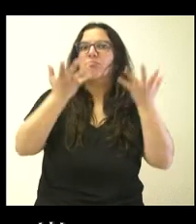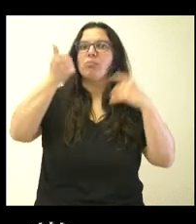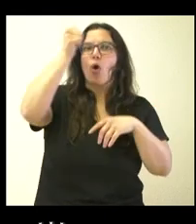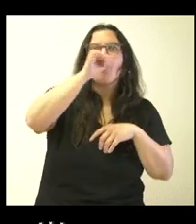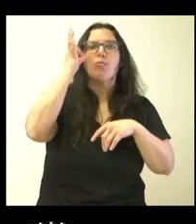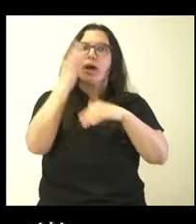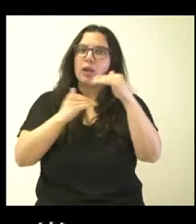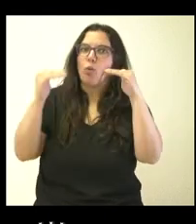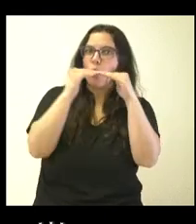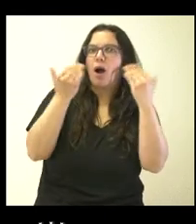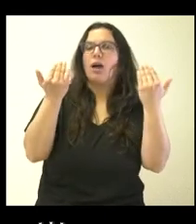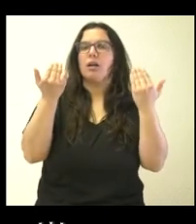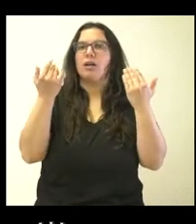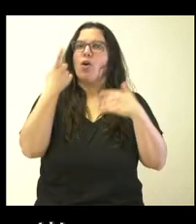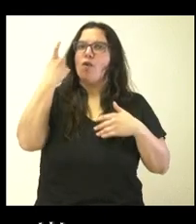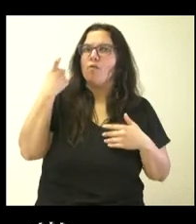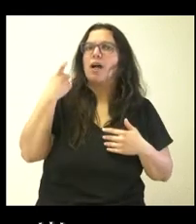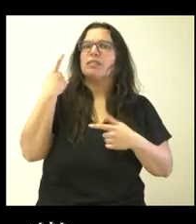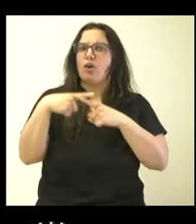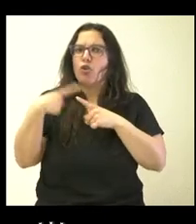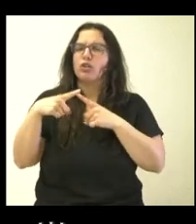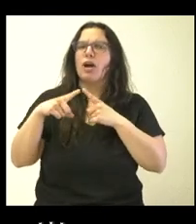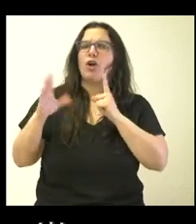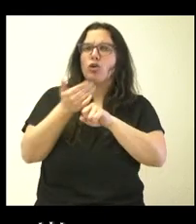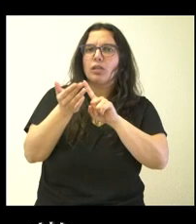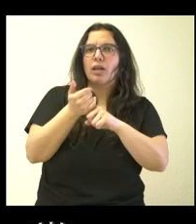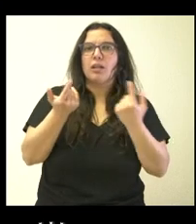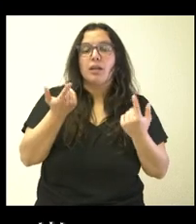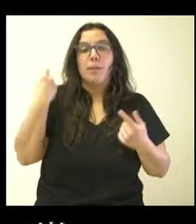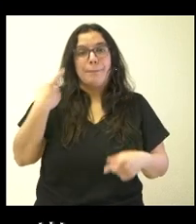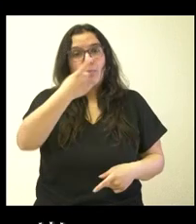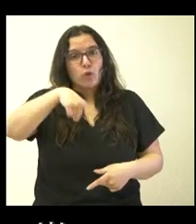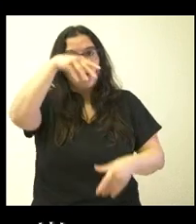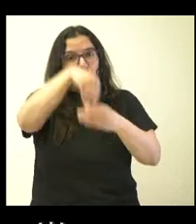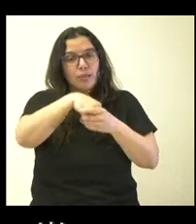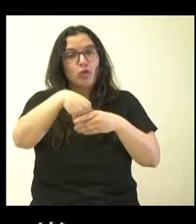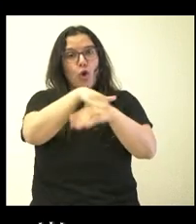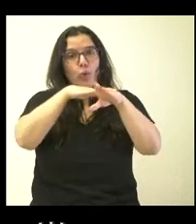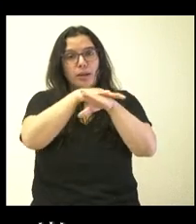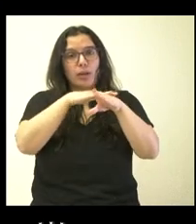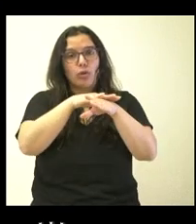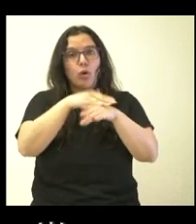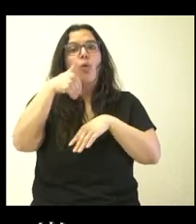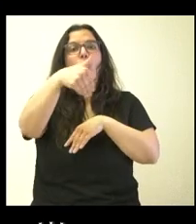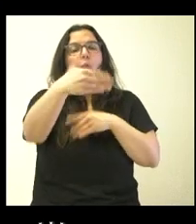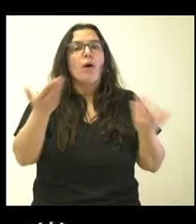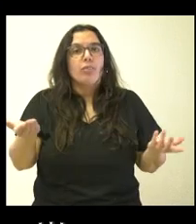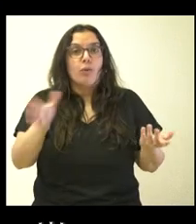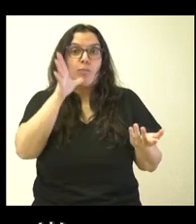y creen que queda mucho camino y que hay mucho que hacer, ¿cuándo van a empezar a hacerlo ustedes en el Gobierno, donde las mujeres